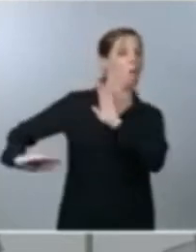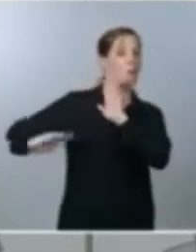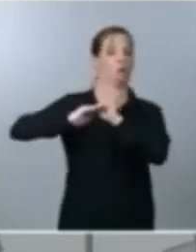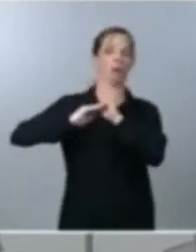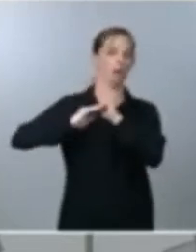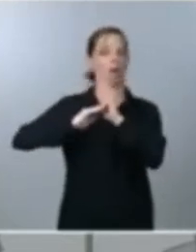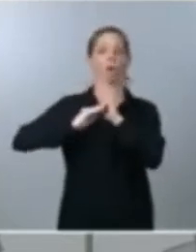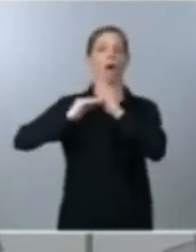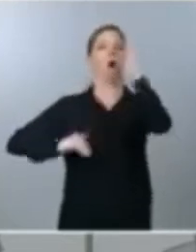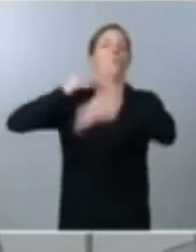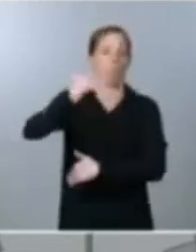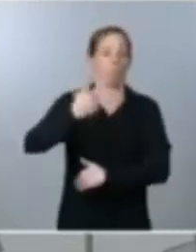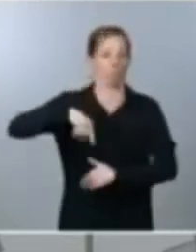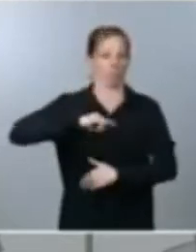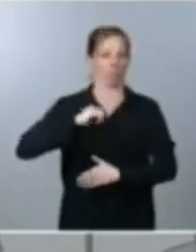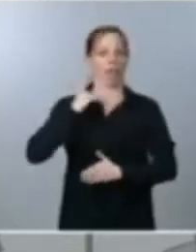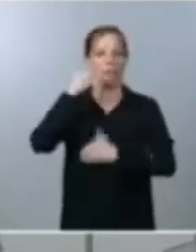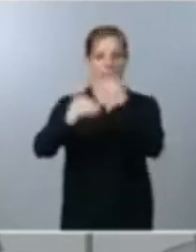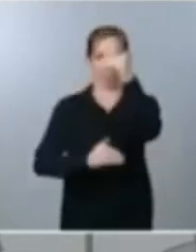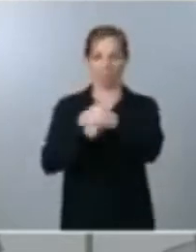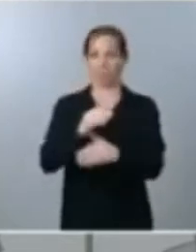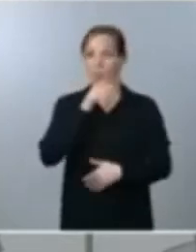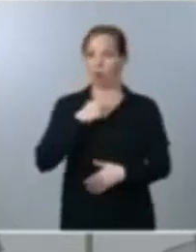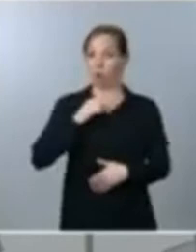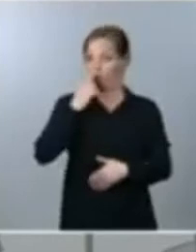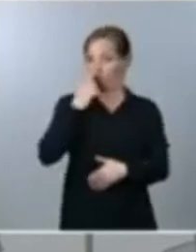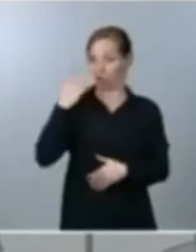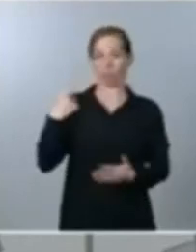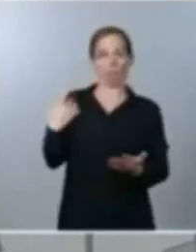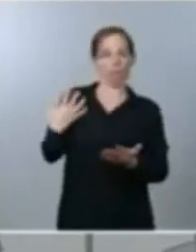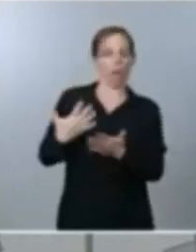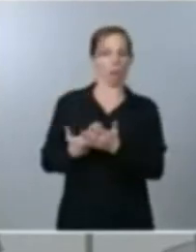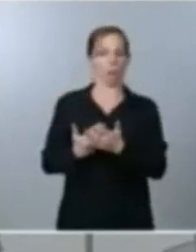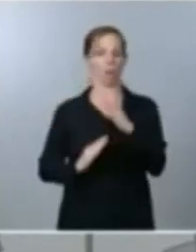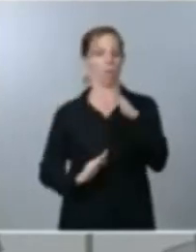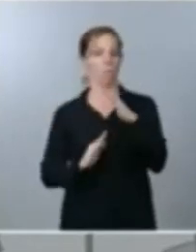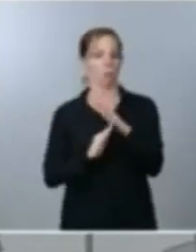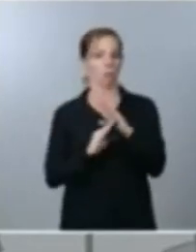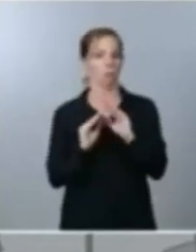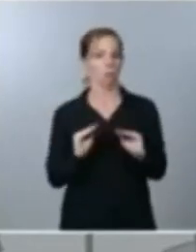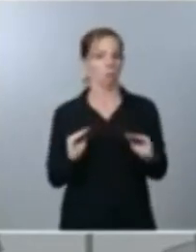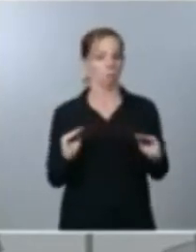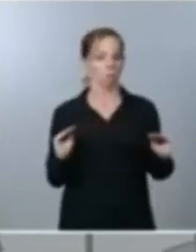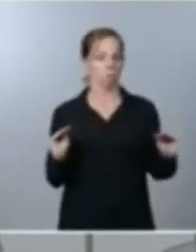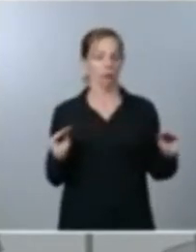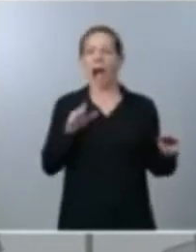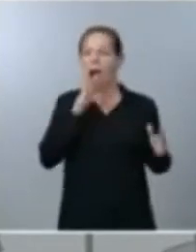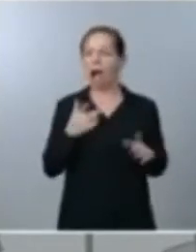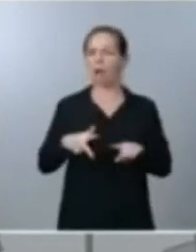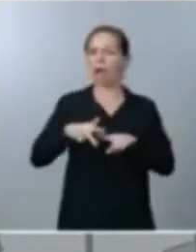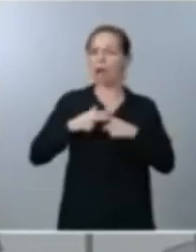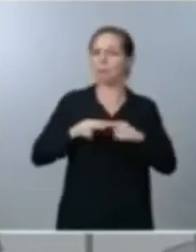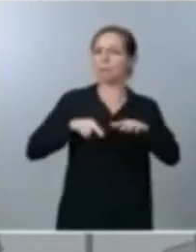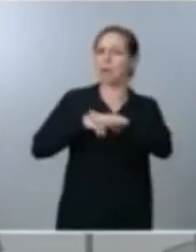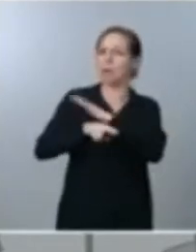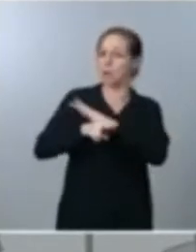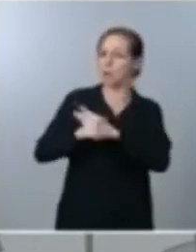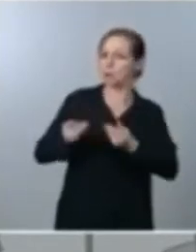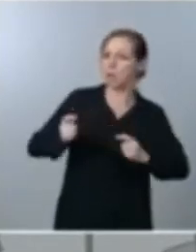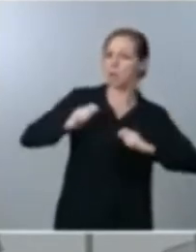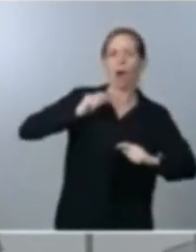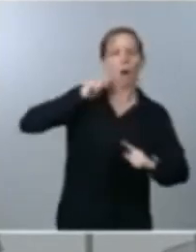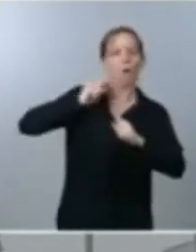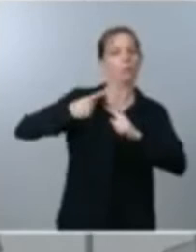dos años de parálisis nos permita trabajar con los instrumentos de ahora para una crisis inédita que estamos sufriendo